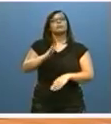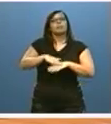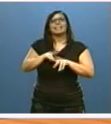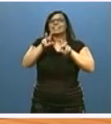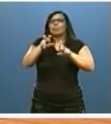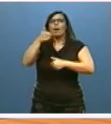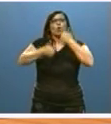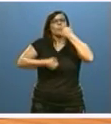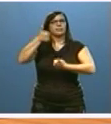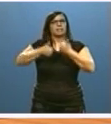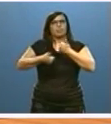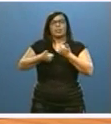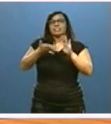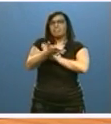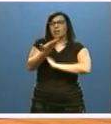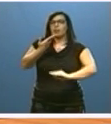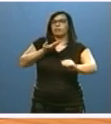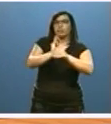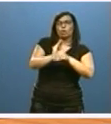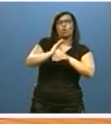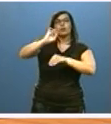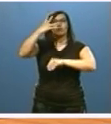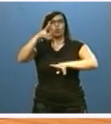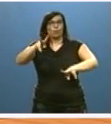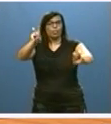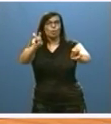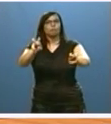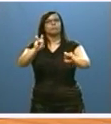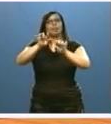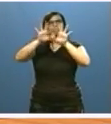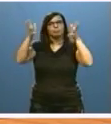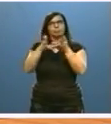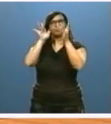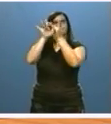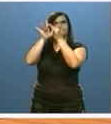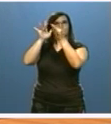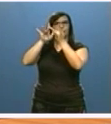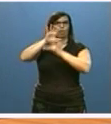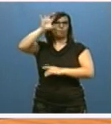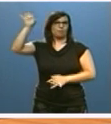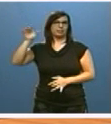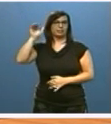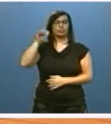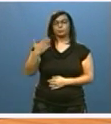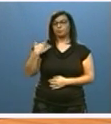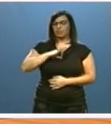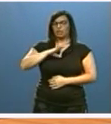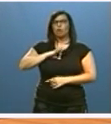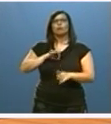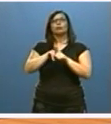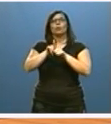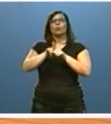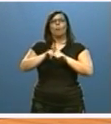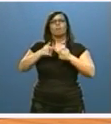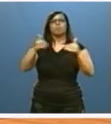Esto es, financiación, innovación e internacionalización. En enero se puso en marcha la lanzadera financiera,